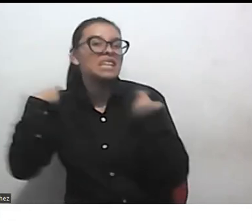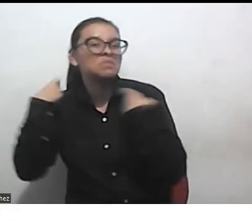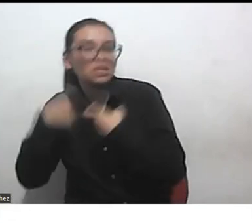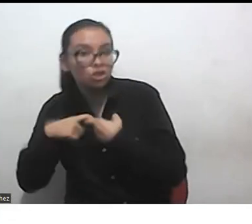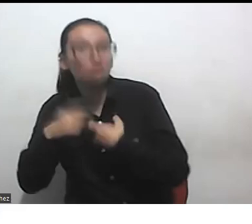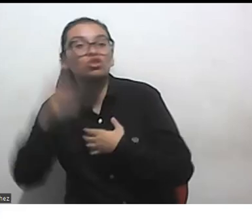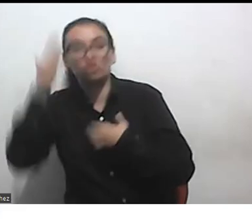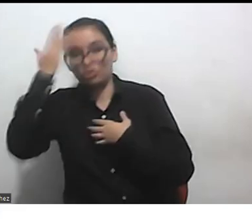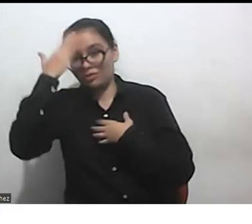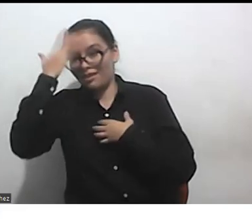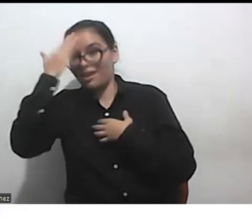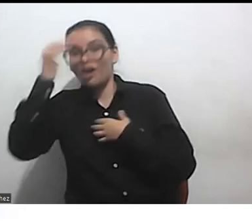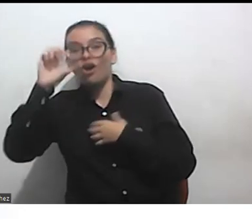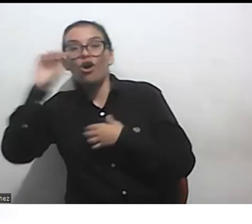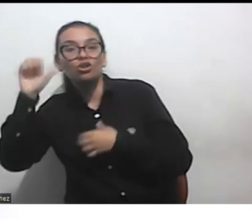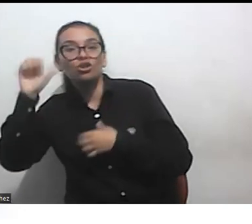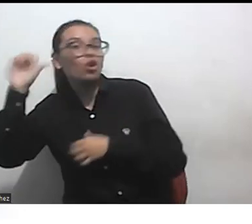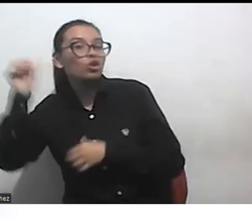ni los hijos